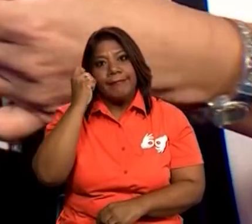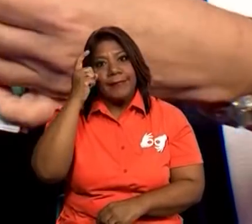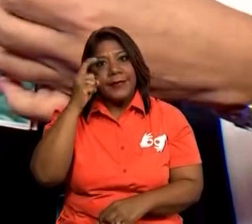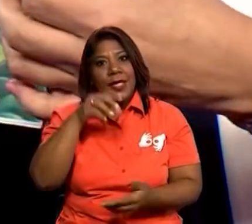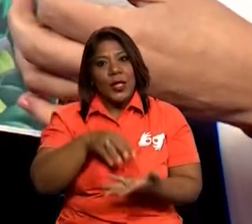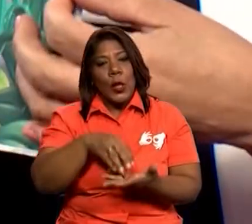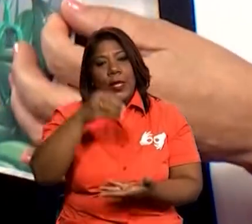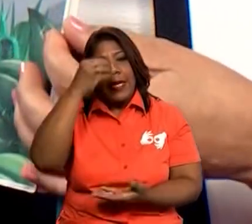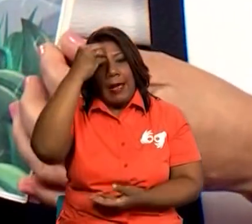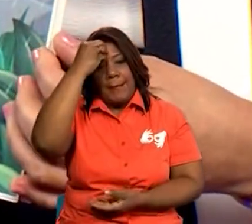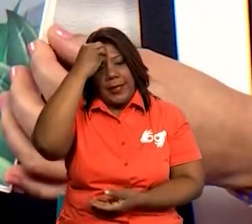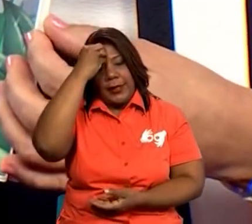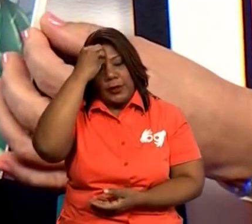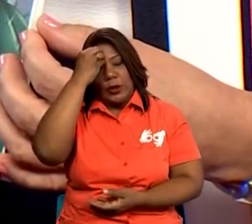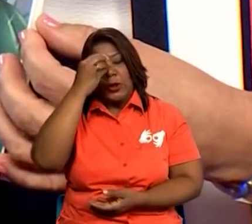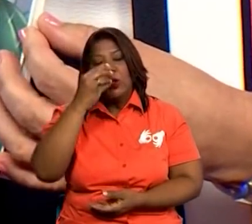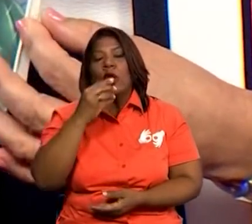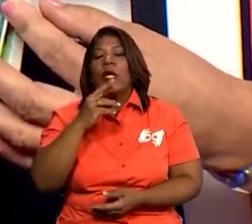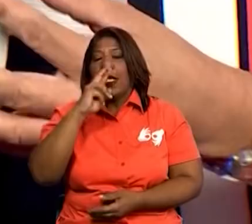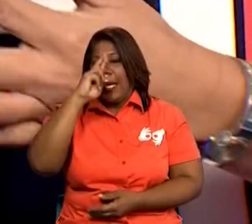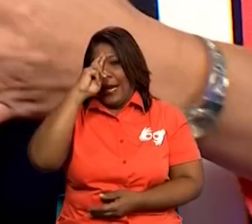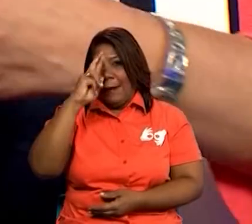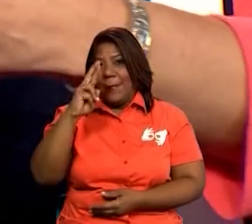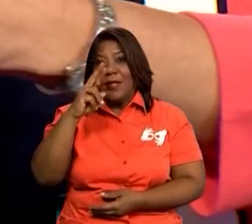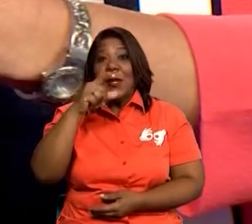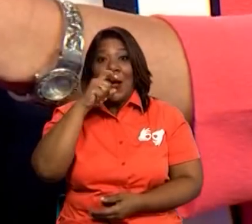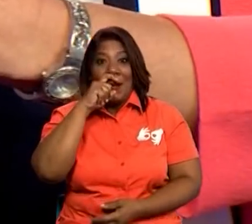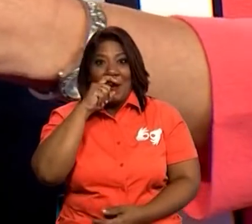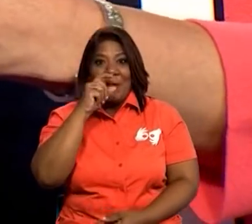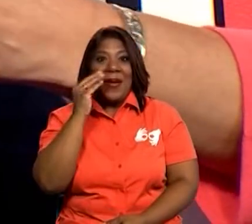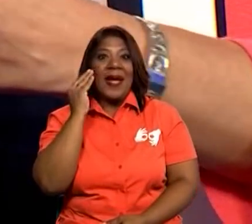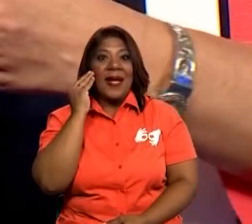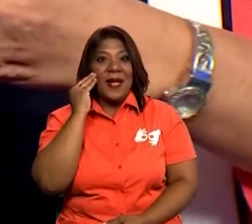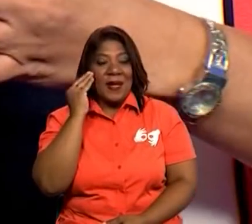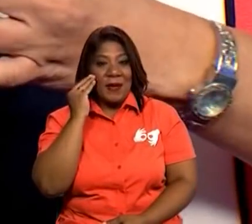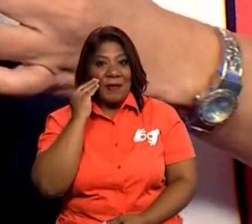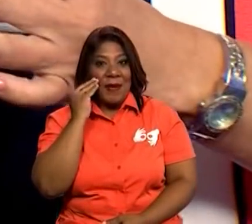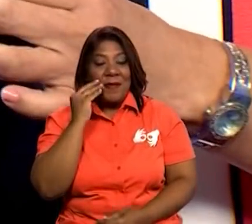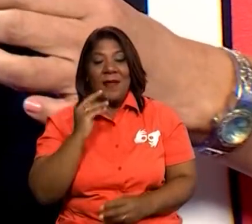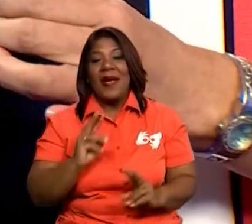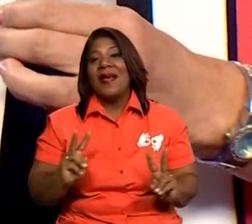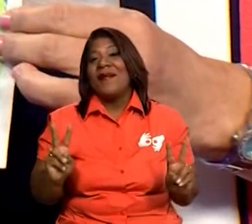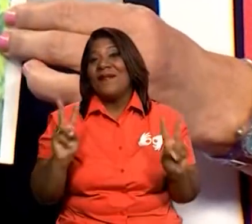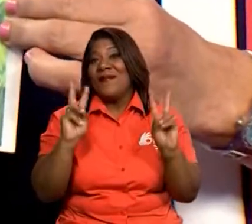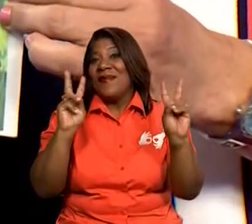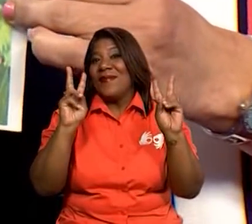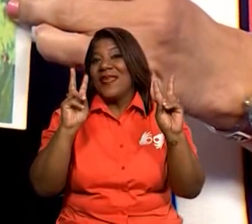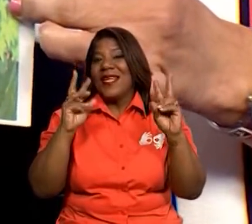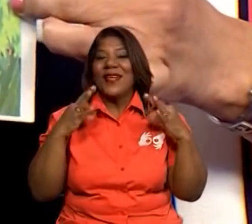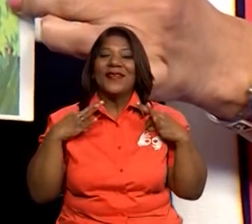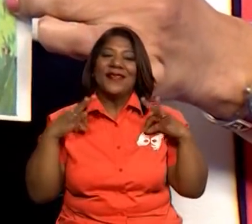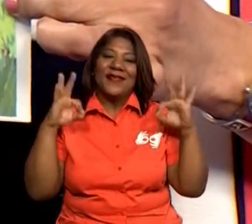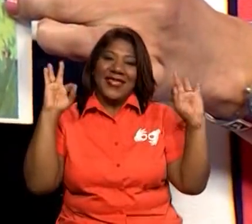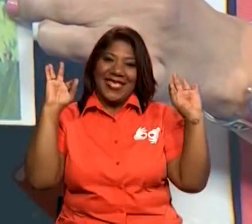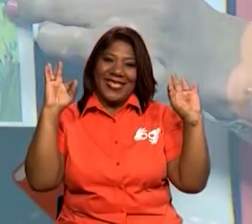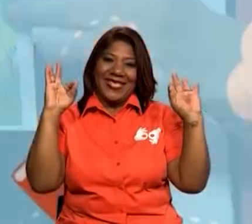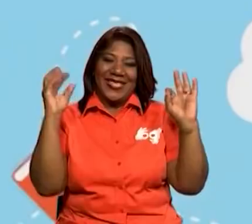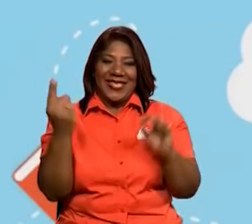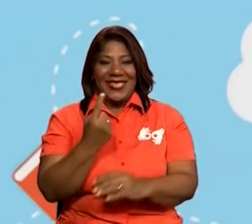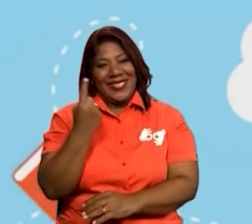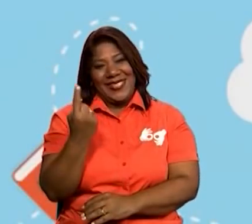nunca más volvió a desobedecer a sus padres. Y así vivieron felices para siempre.